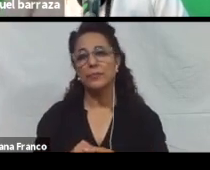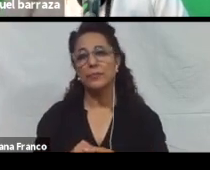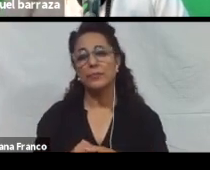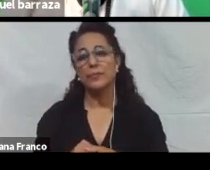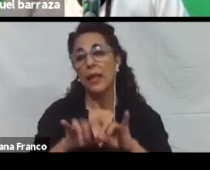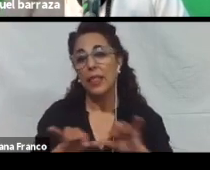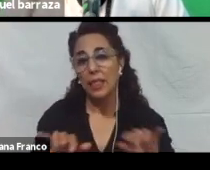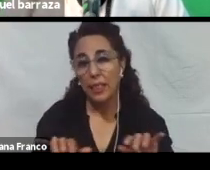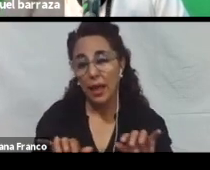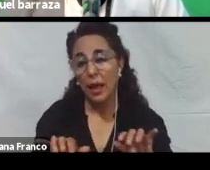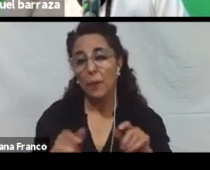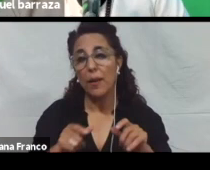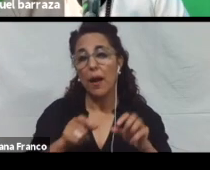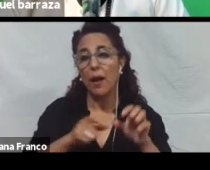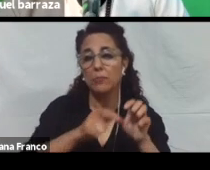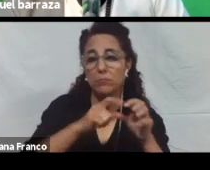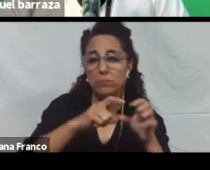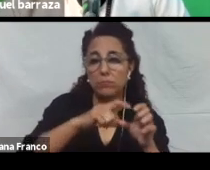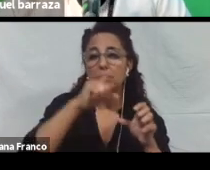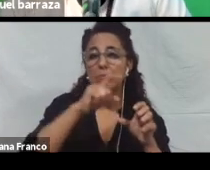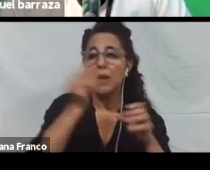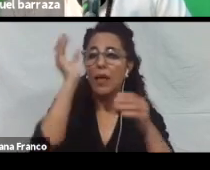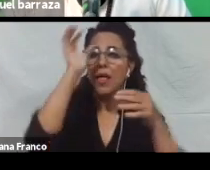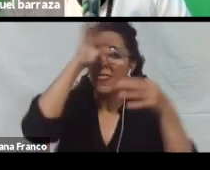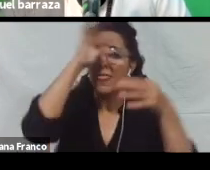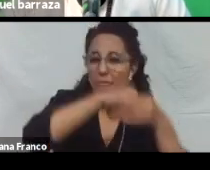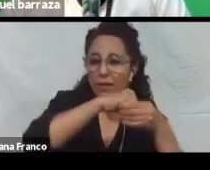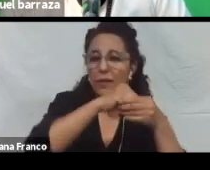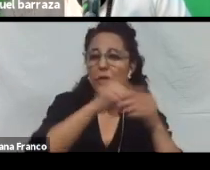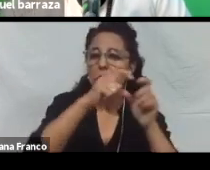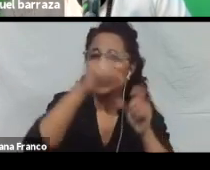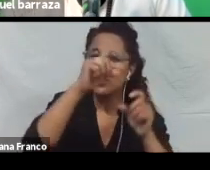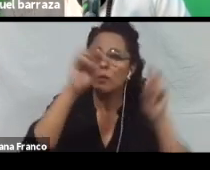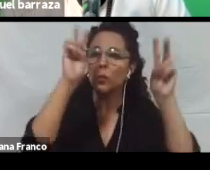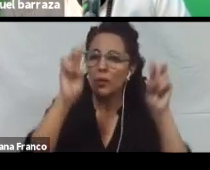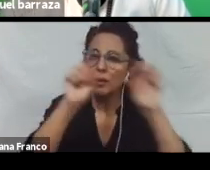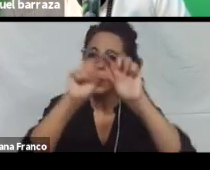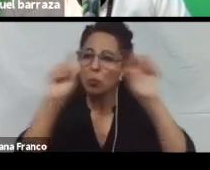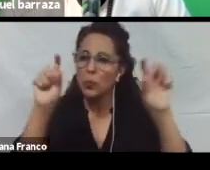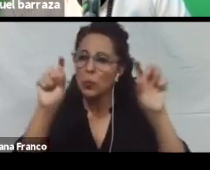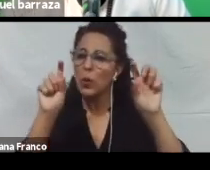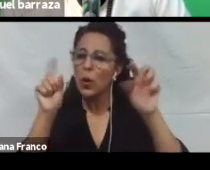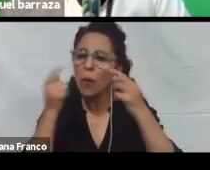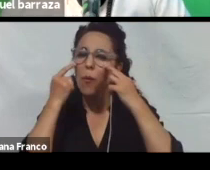tabla. Si es una palabra dentro de un texto, de un título. En todo el contenido que vos publiques, podés buscar.